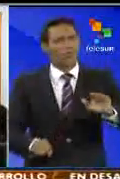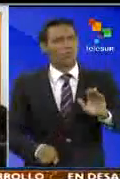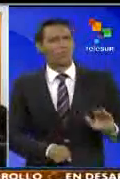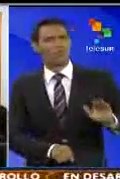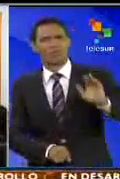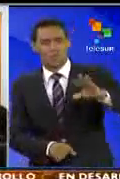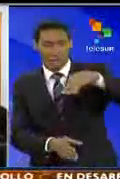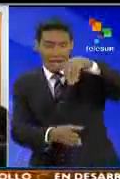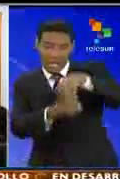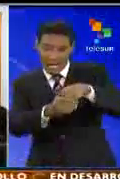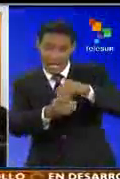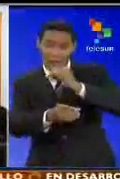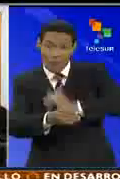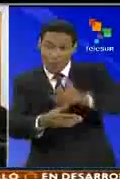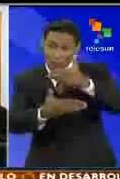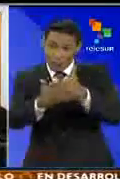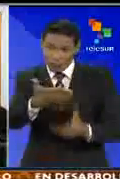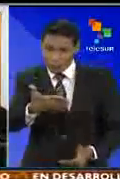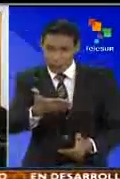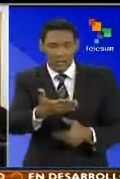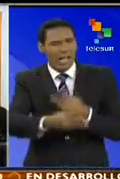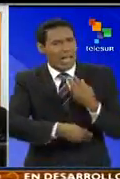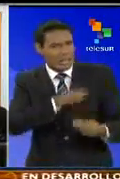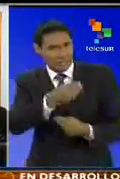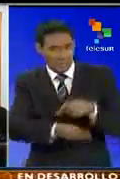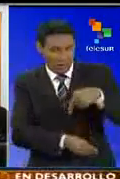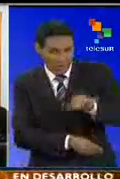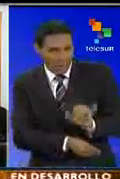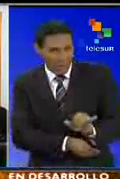contenido en el informe, e incluso hacerlo regional?